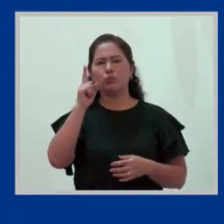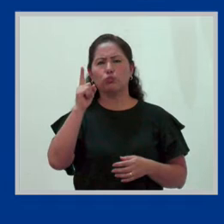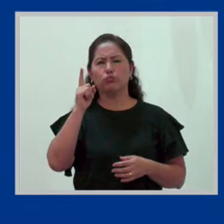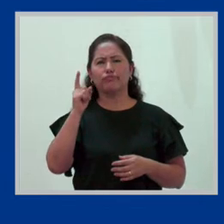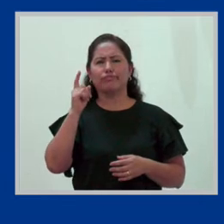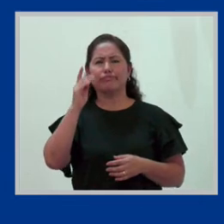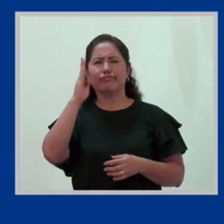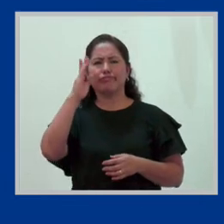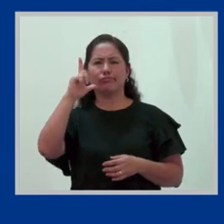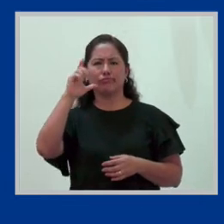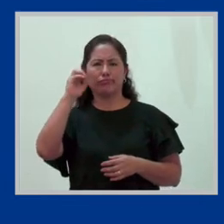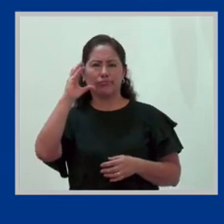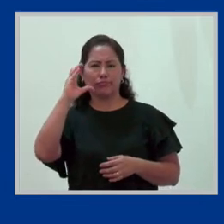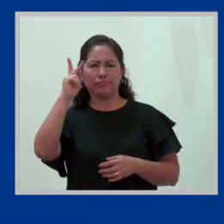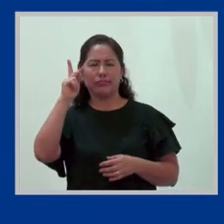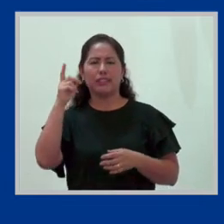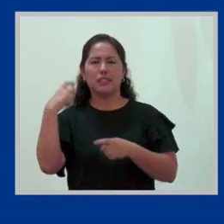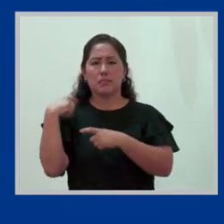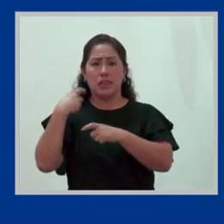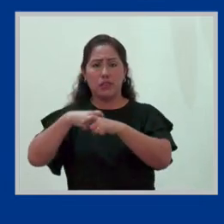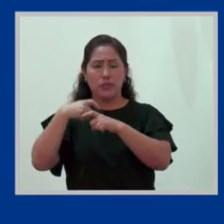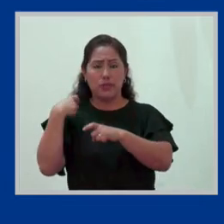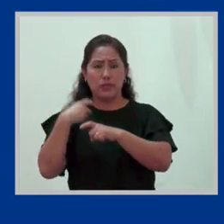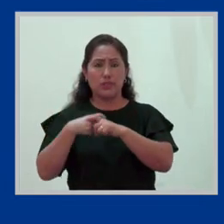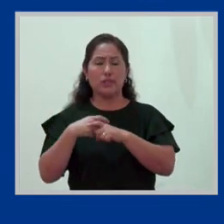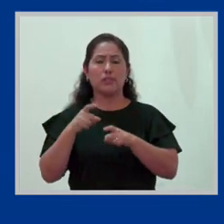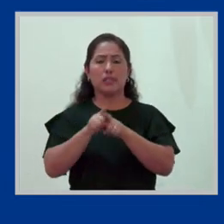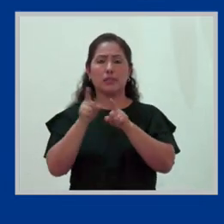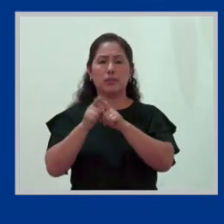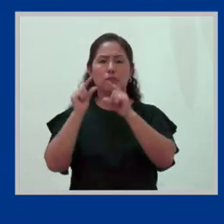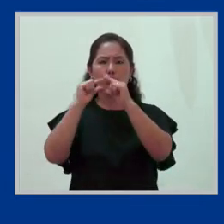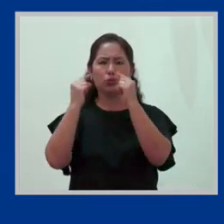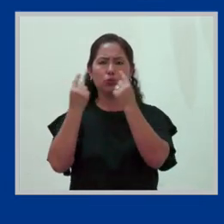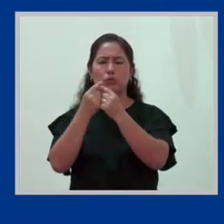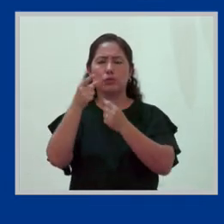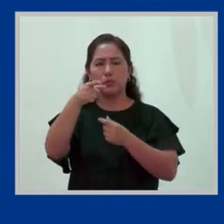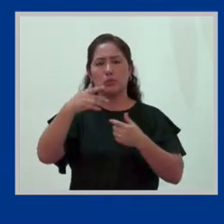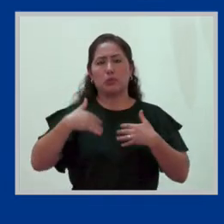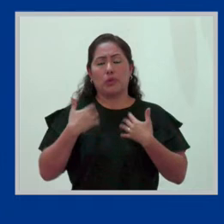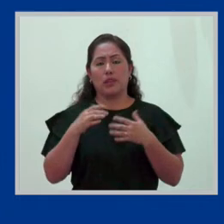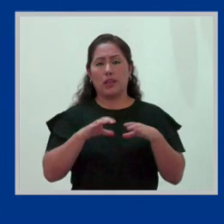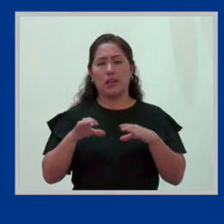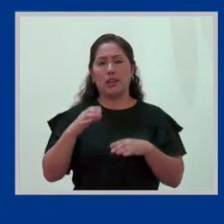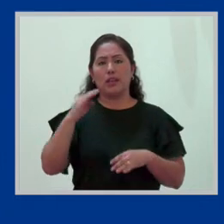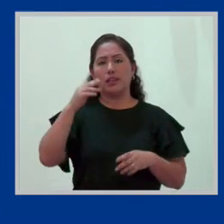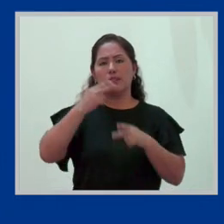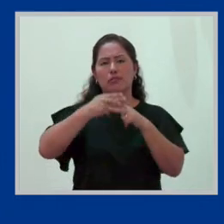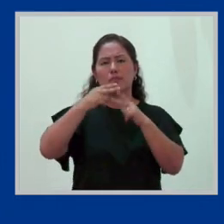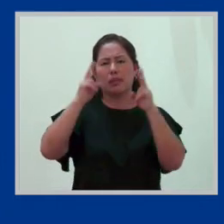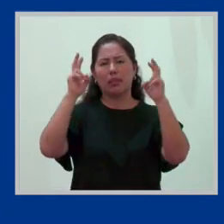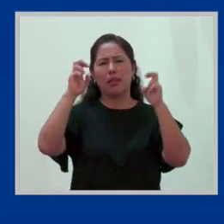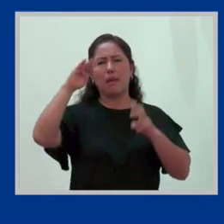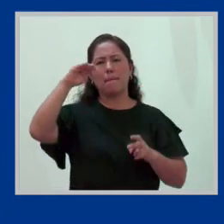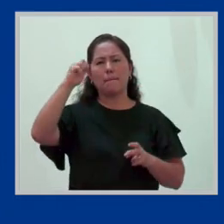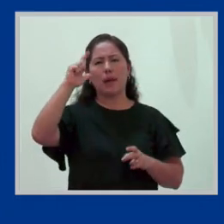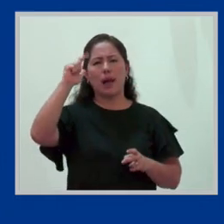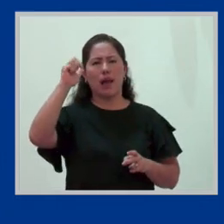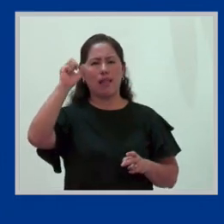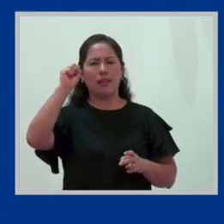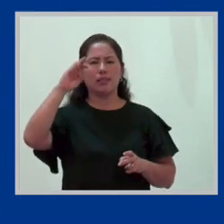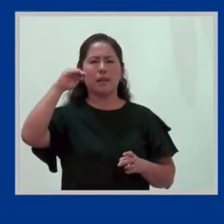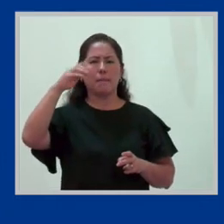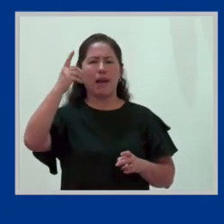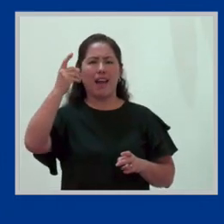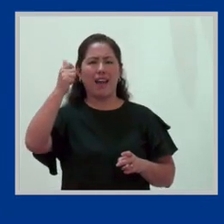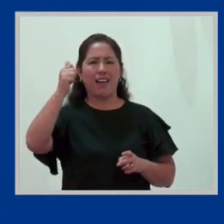grupo que también les sugiero, si pueden revisarlo, que se llama Malas Madres, ¿no? Y así